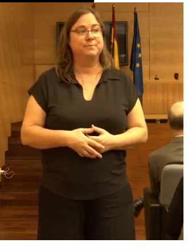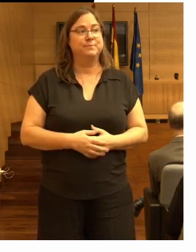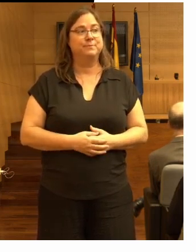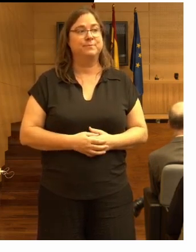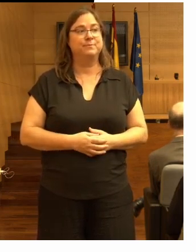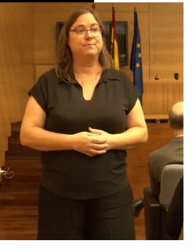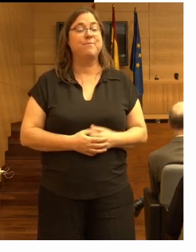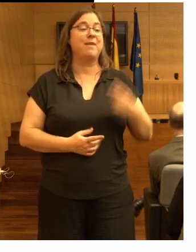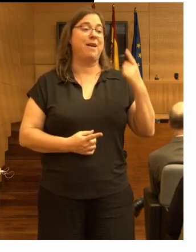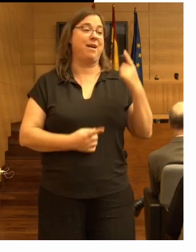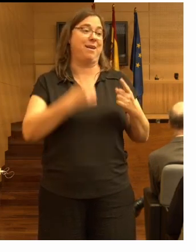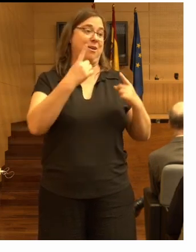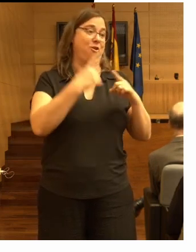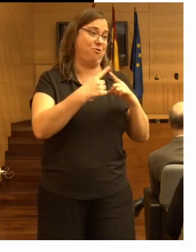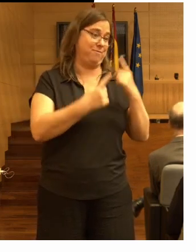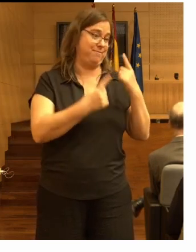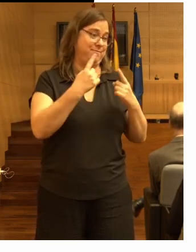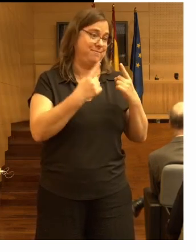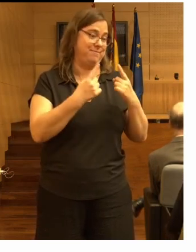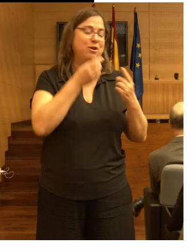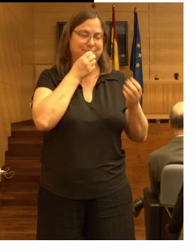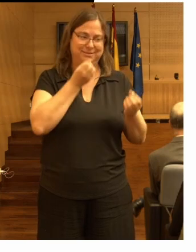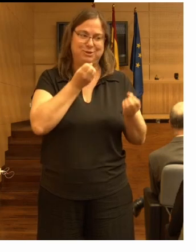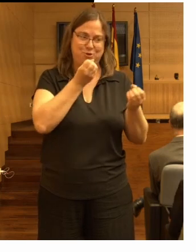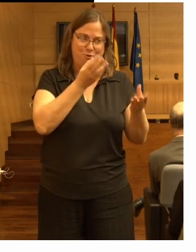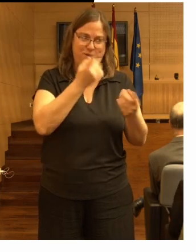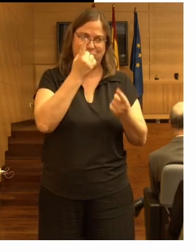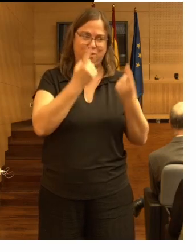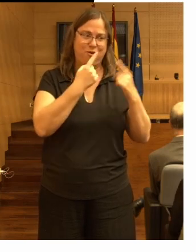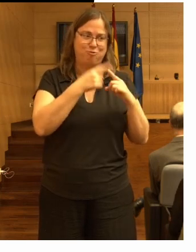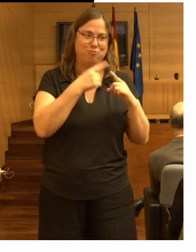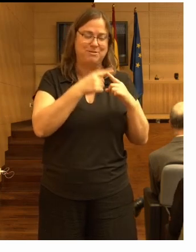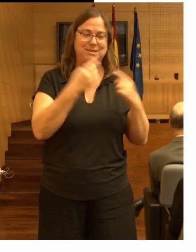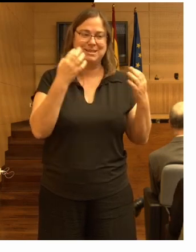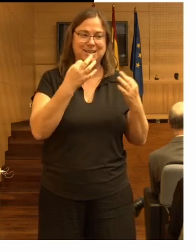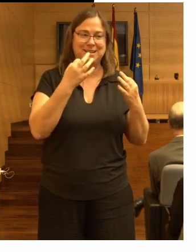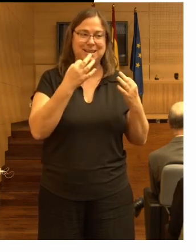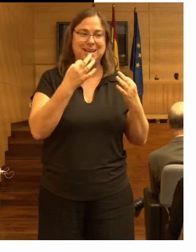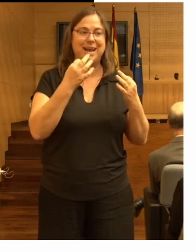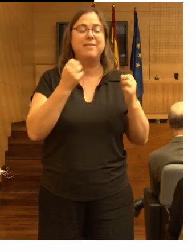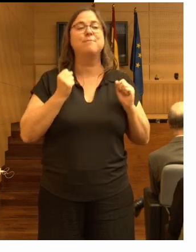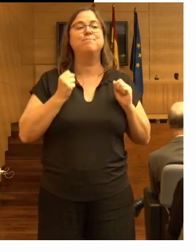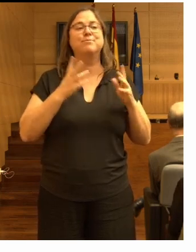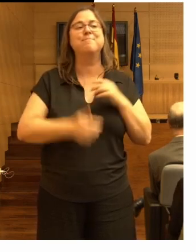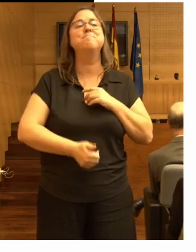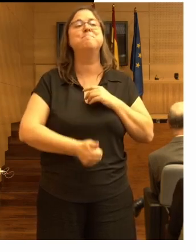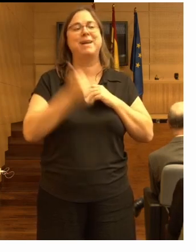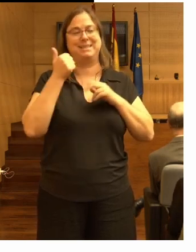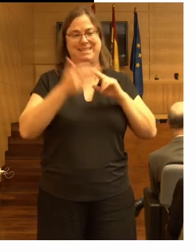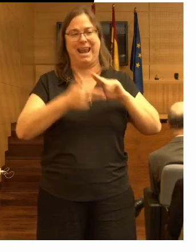hay algunas cosas que os voy a contar que aceleraron un poco el proceso